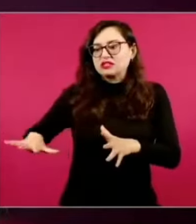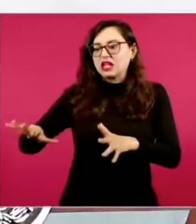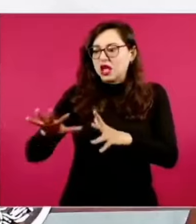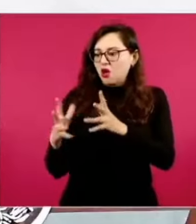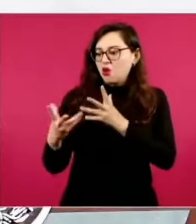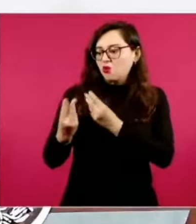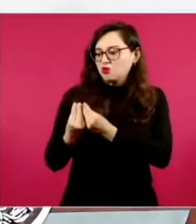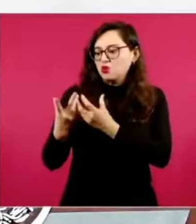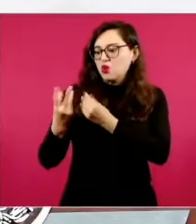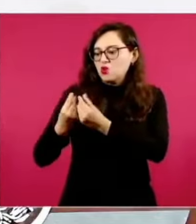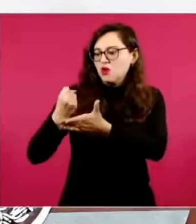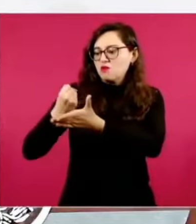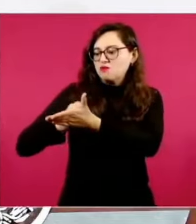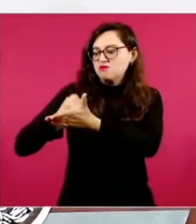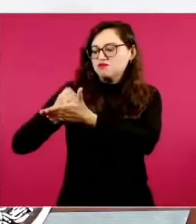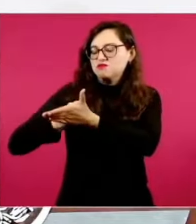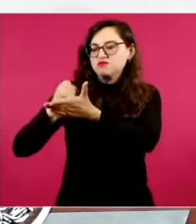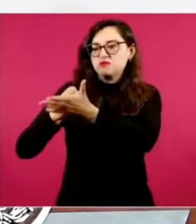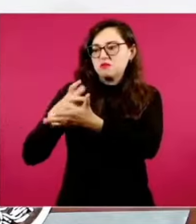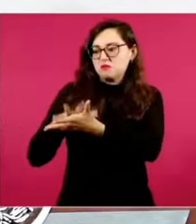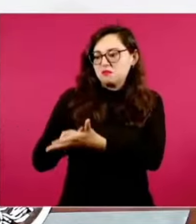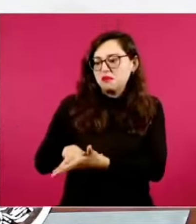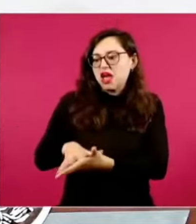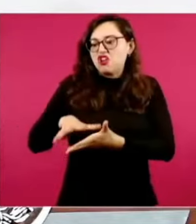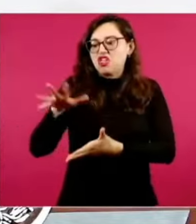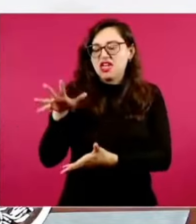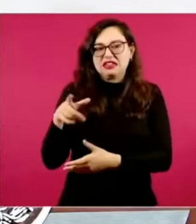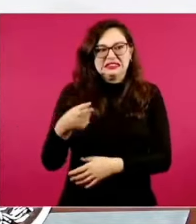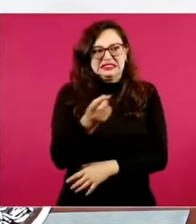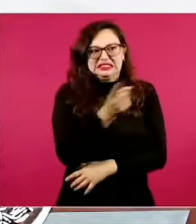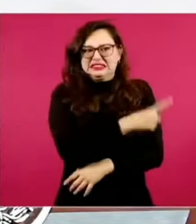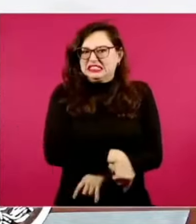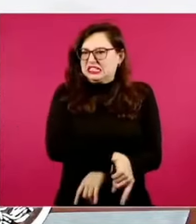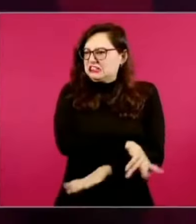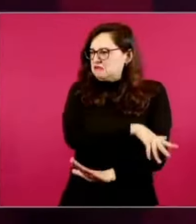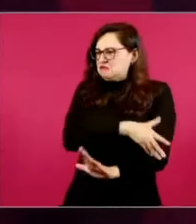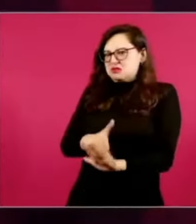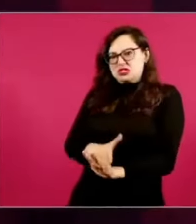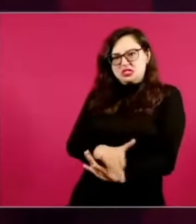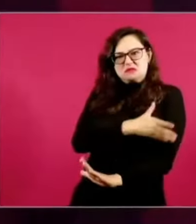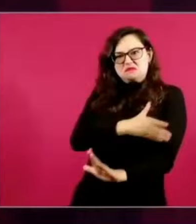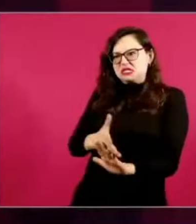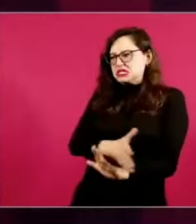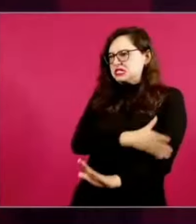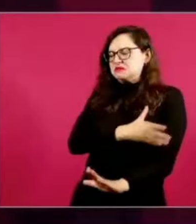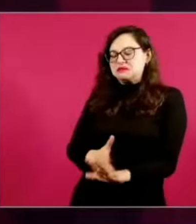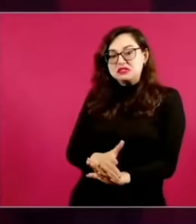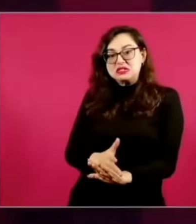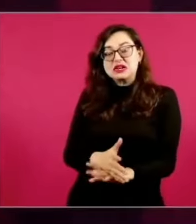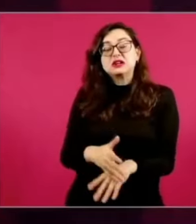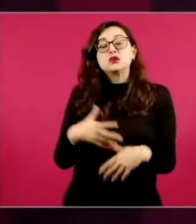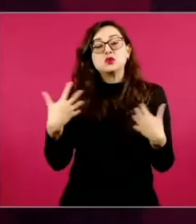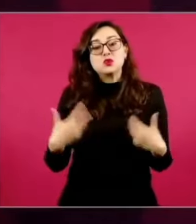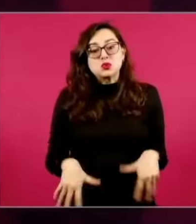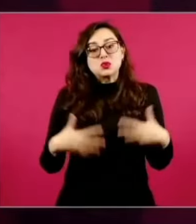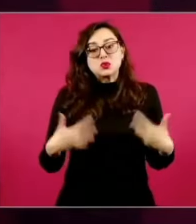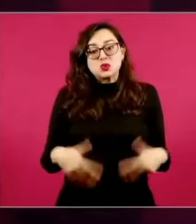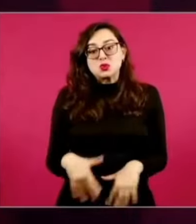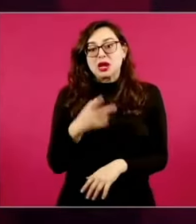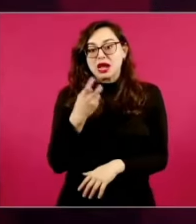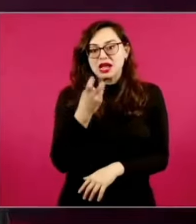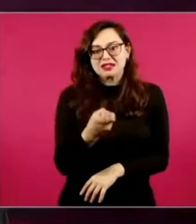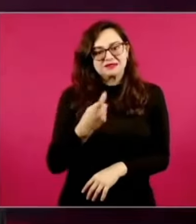a los procesos que se han decidido a transformar las realidades y transformarlas desde ese sentido, desde ese sentido popular.